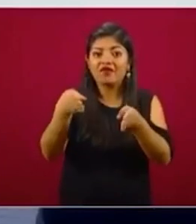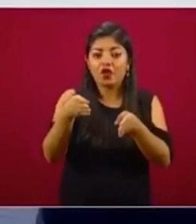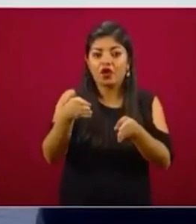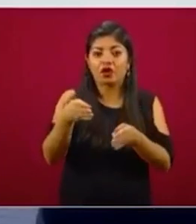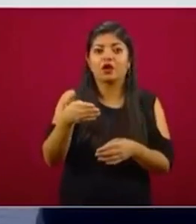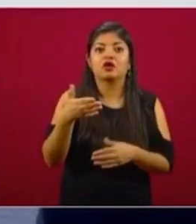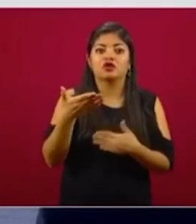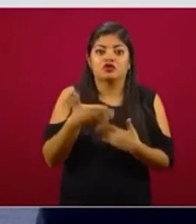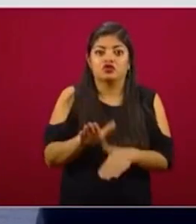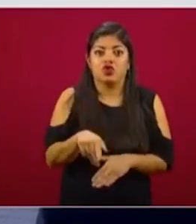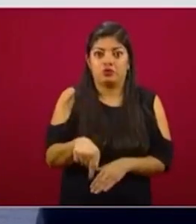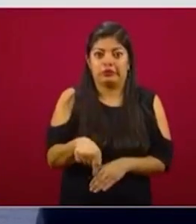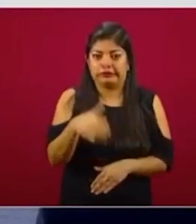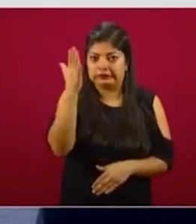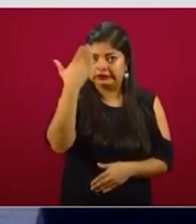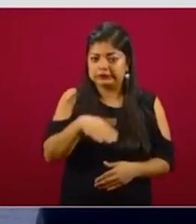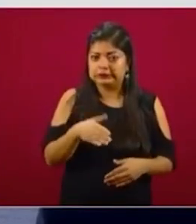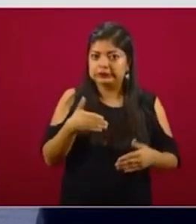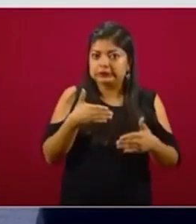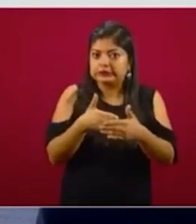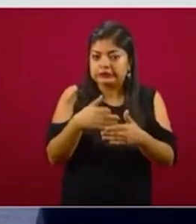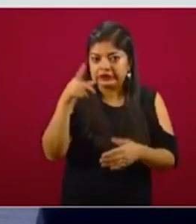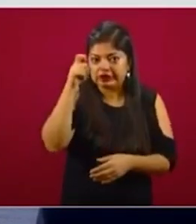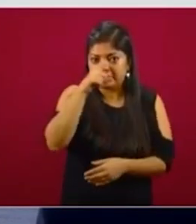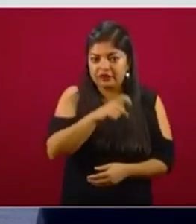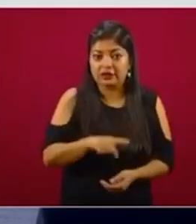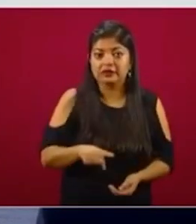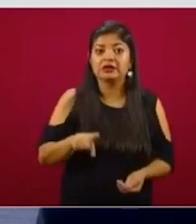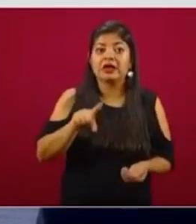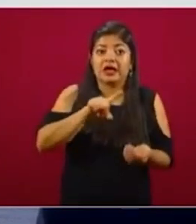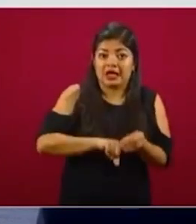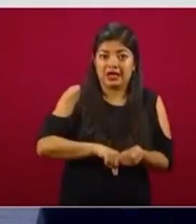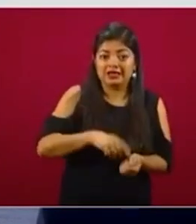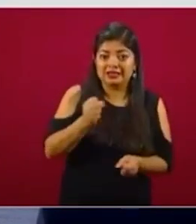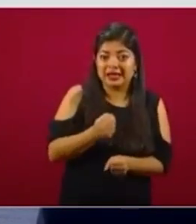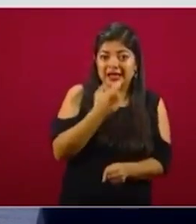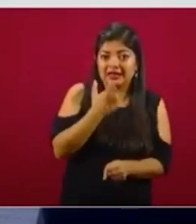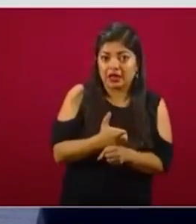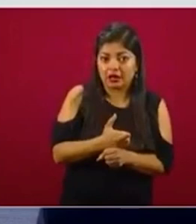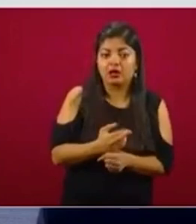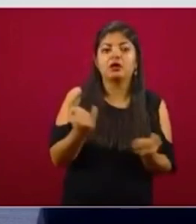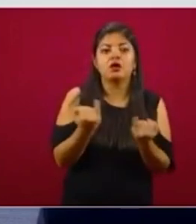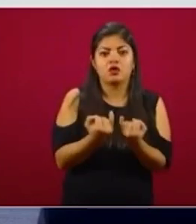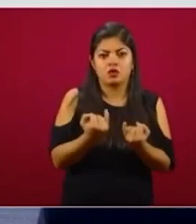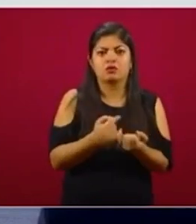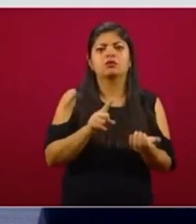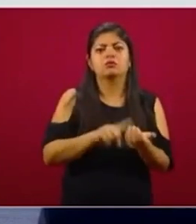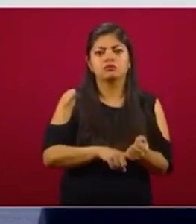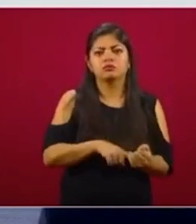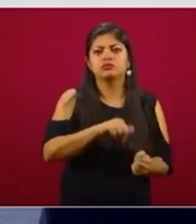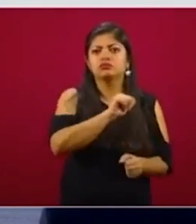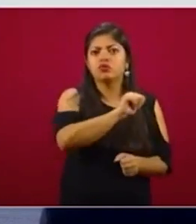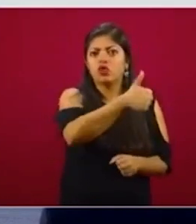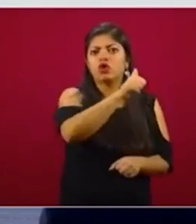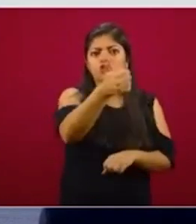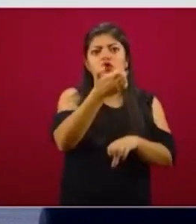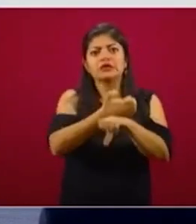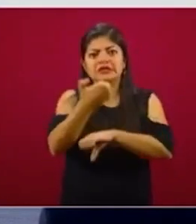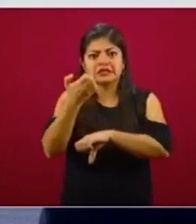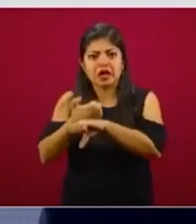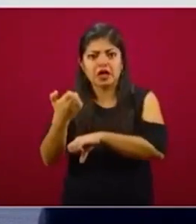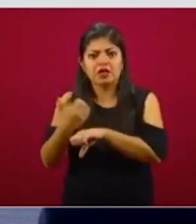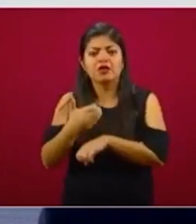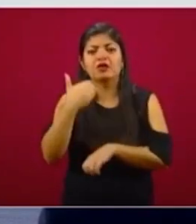frente a este gran reto, tanto al interior de la Secretaría de Salud como en todas las entidades que pudiésemos sumar